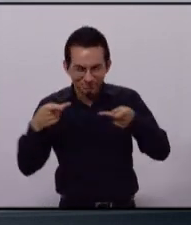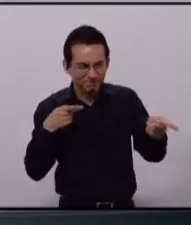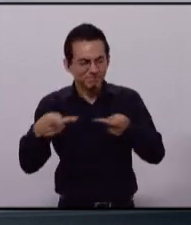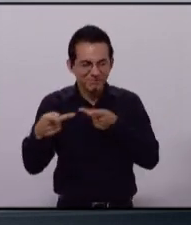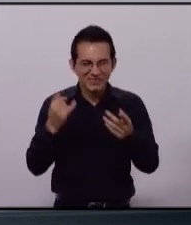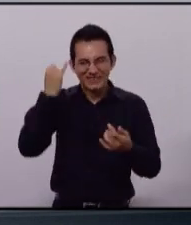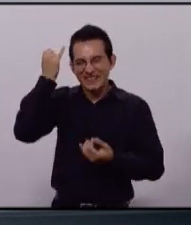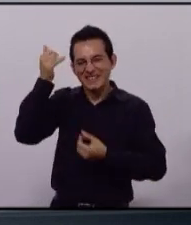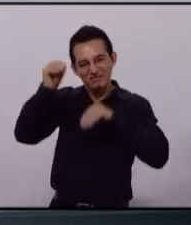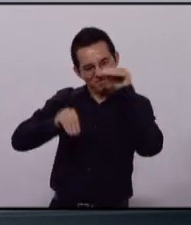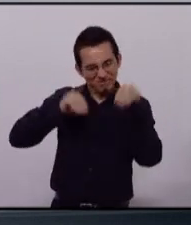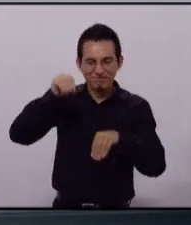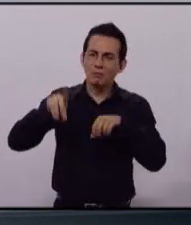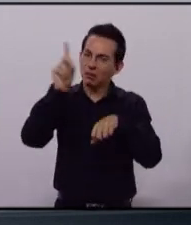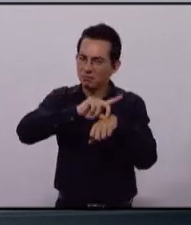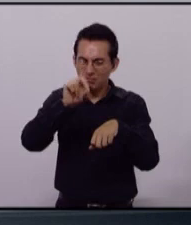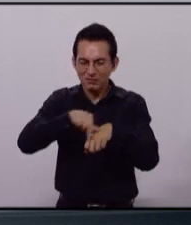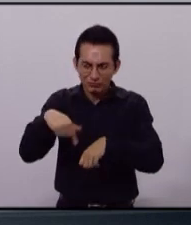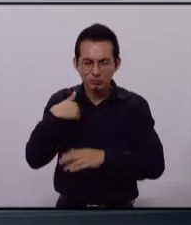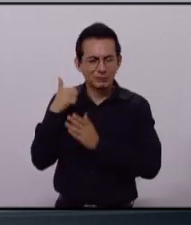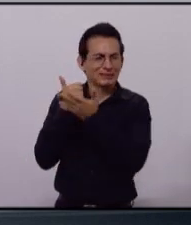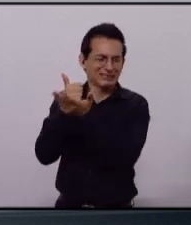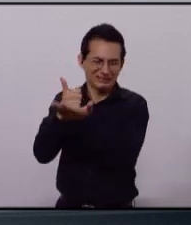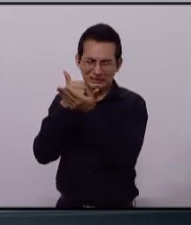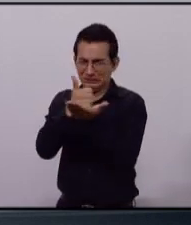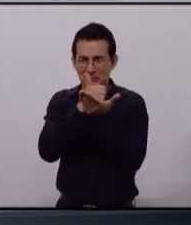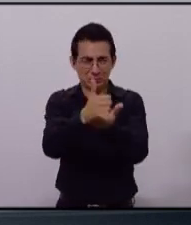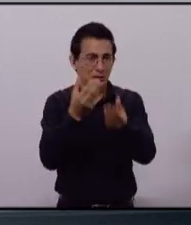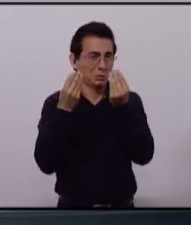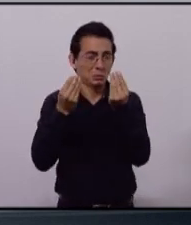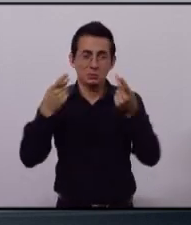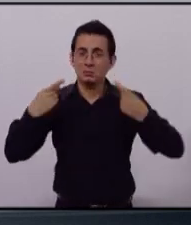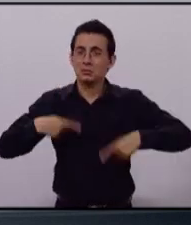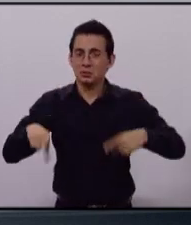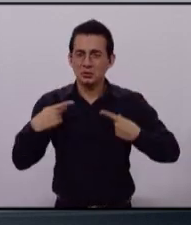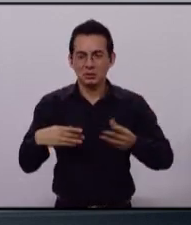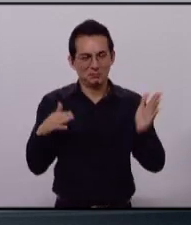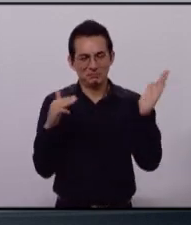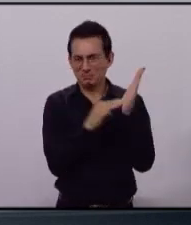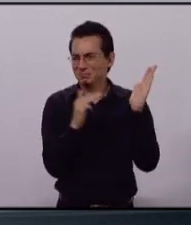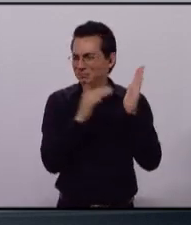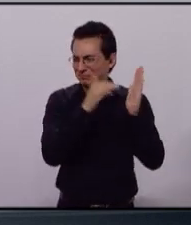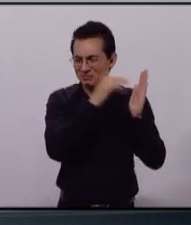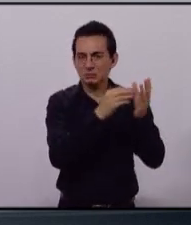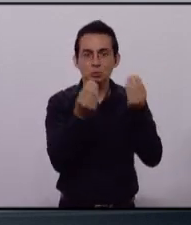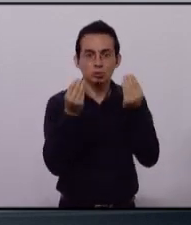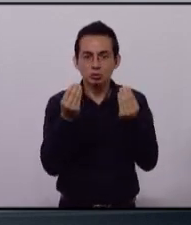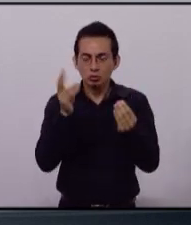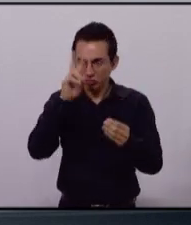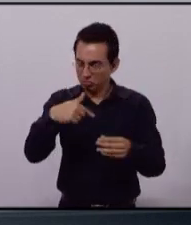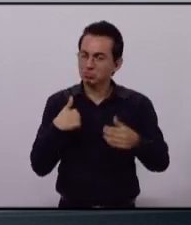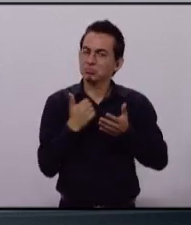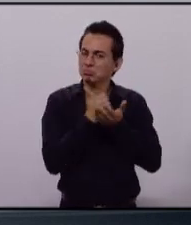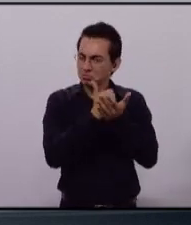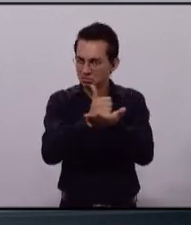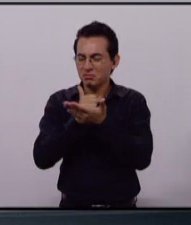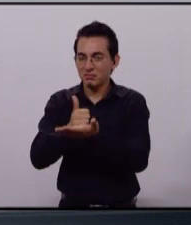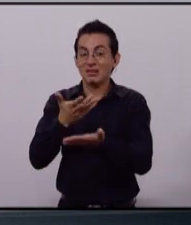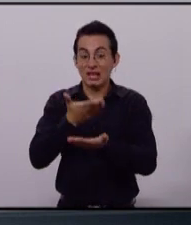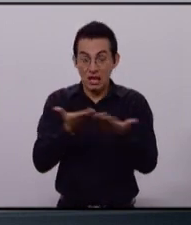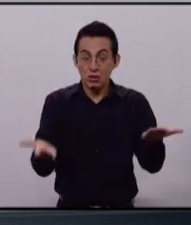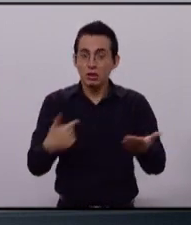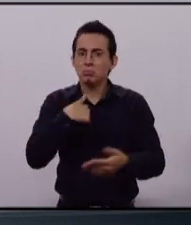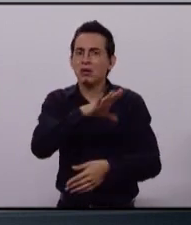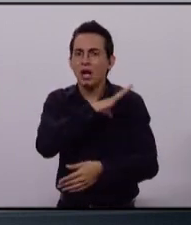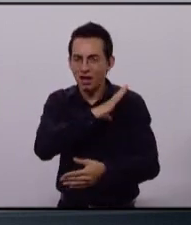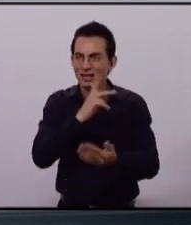haciéndolos día a día, ayudándole a miles y miles de personas o millones cuando fue lo anterior. Ahorita tengo proyectos que